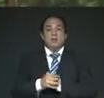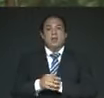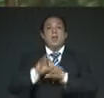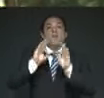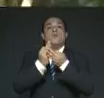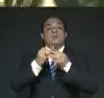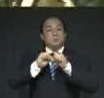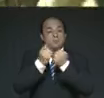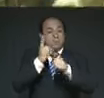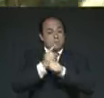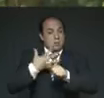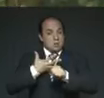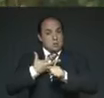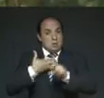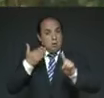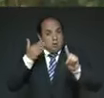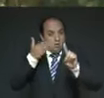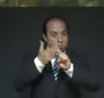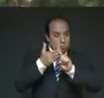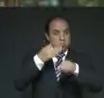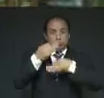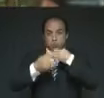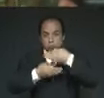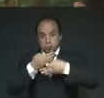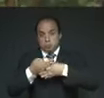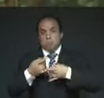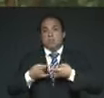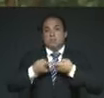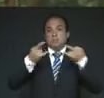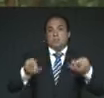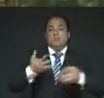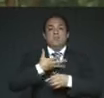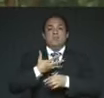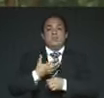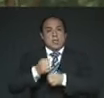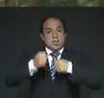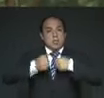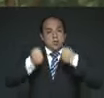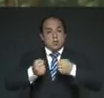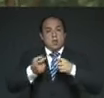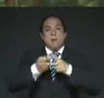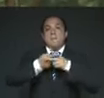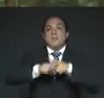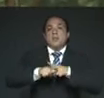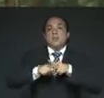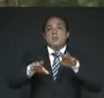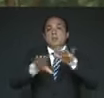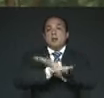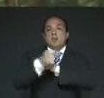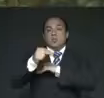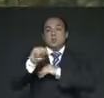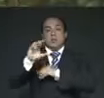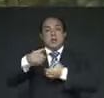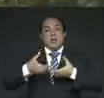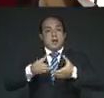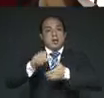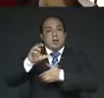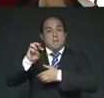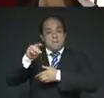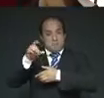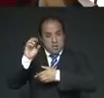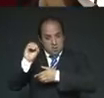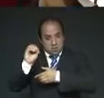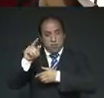le construimos un sentido a lo acontecido. Estoy convencido que el nacimiento de la calzada México-Tenochtitlán contribuye a la política